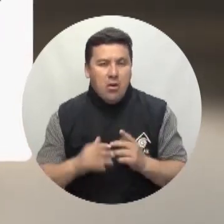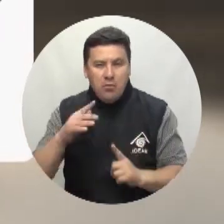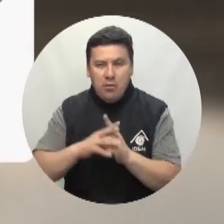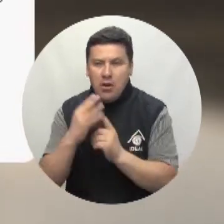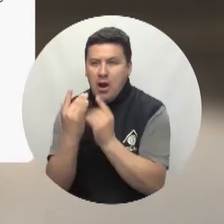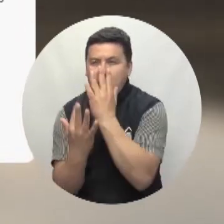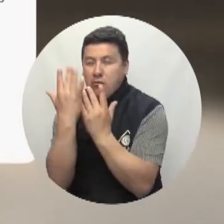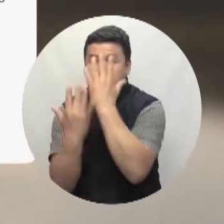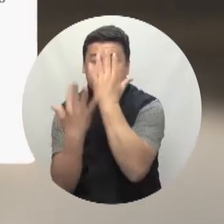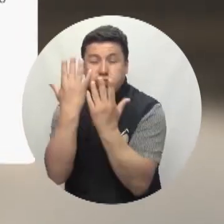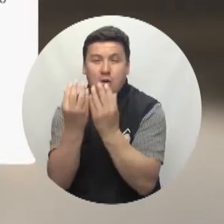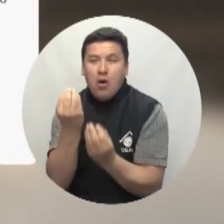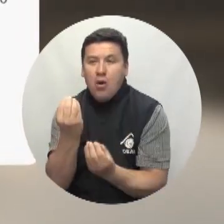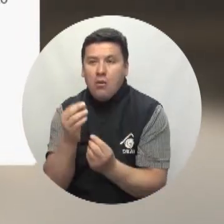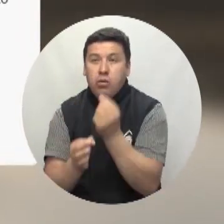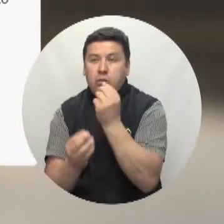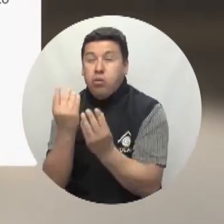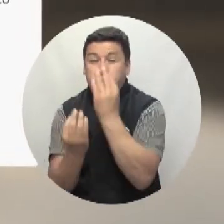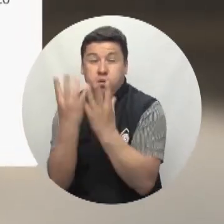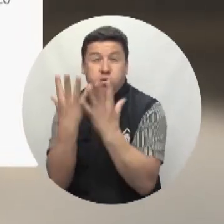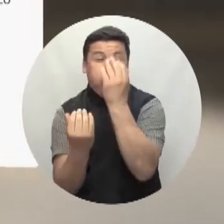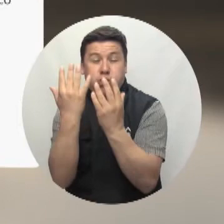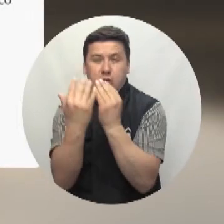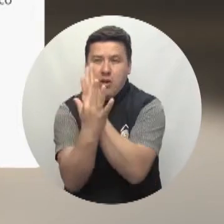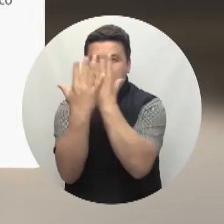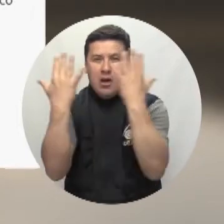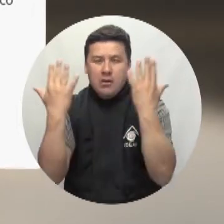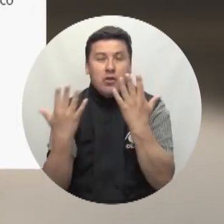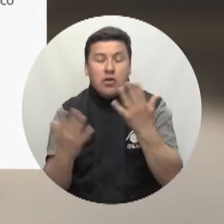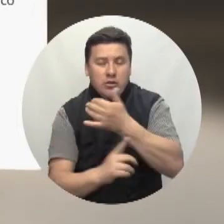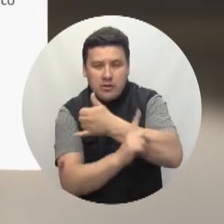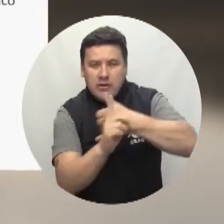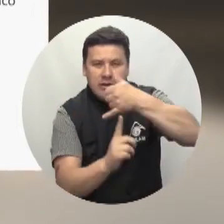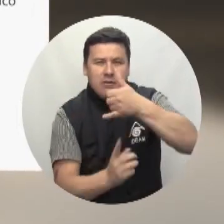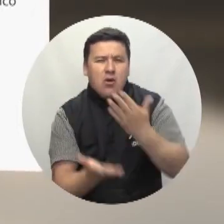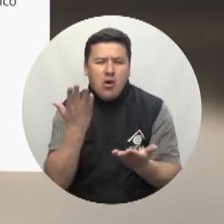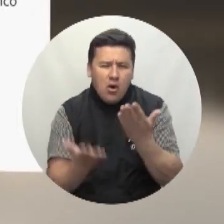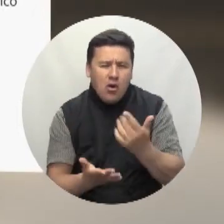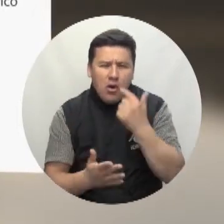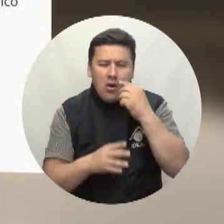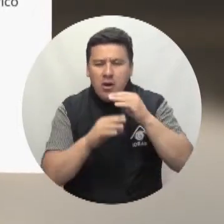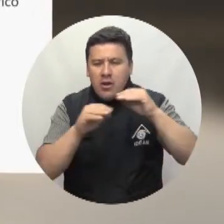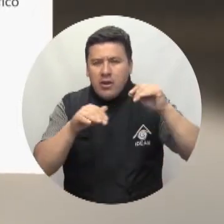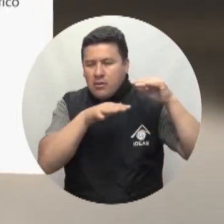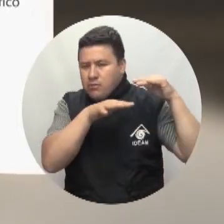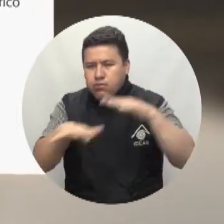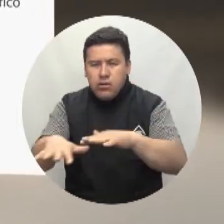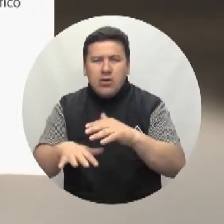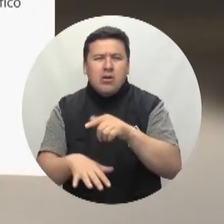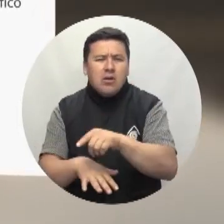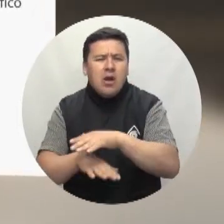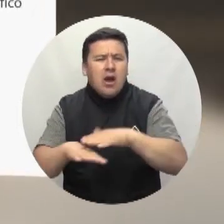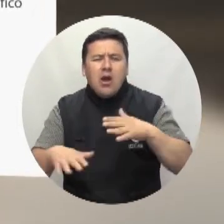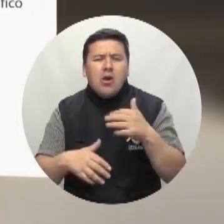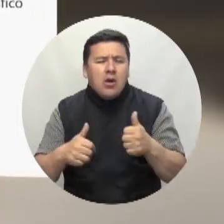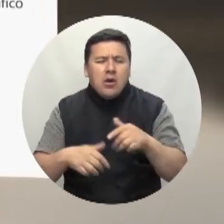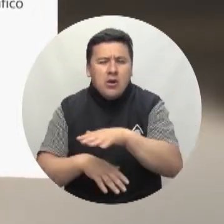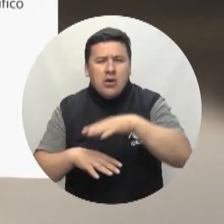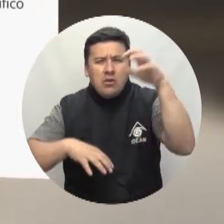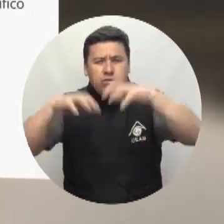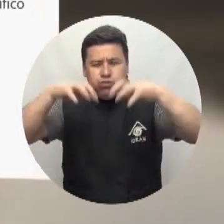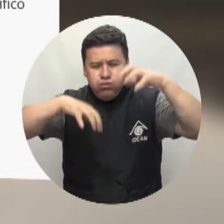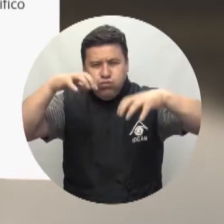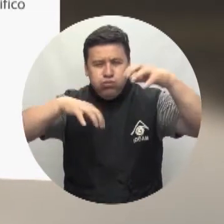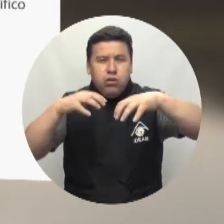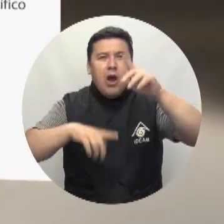de incendios forestales en algunos departamentos de la región Caribe Alerta naranja por alta probabilidad de deslizamientos de tierra Detonados por las